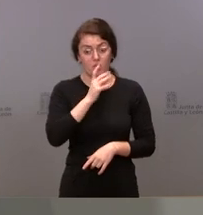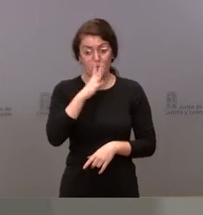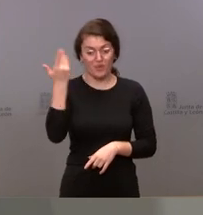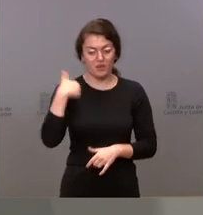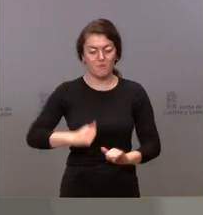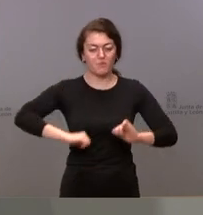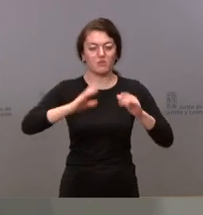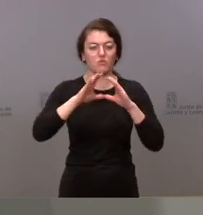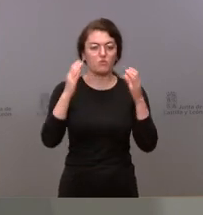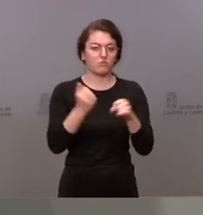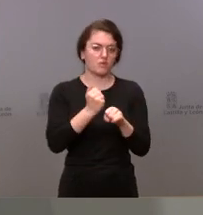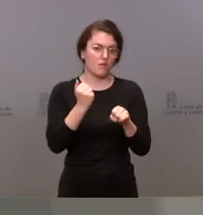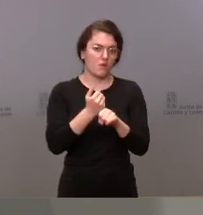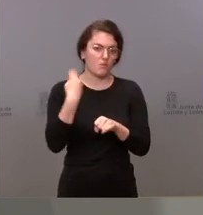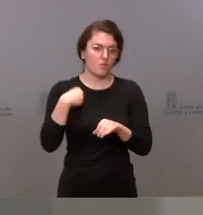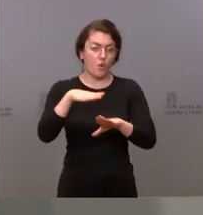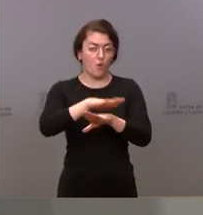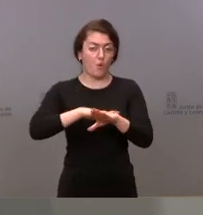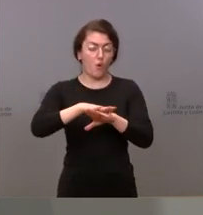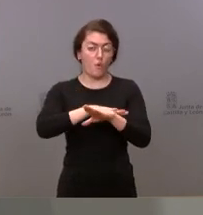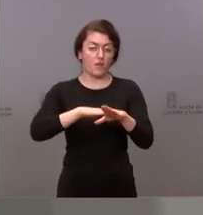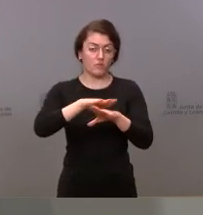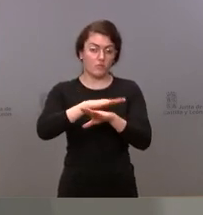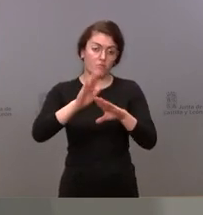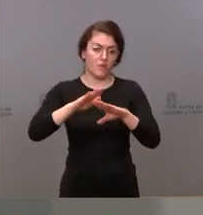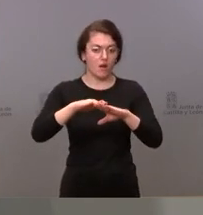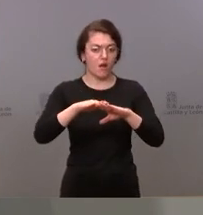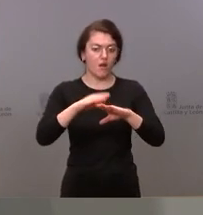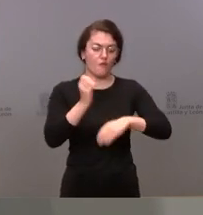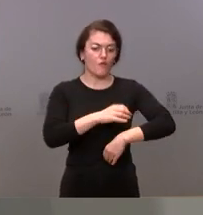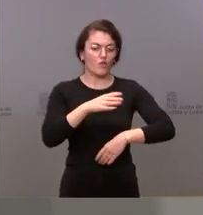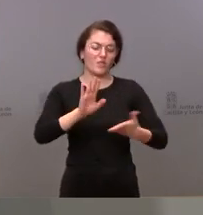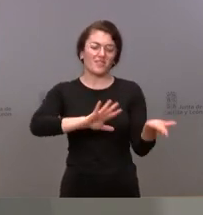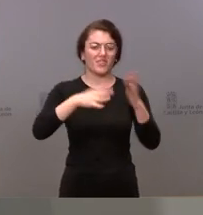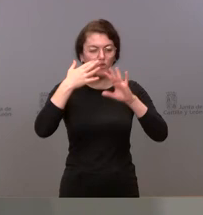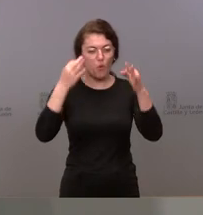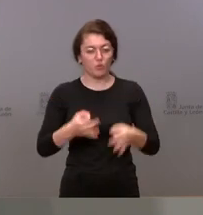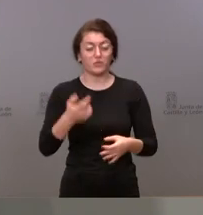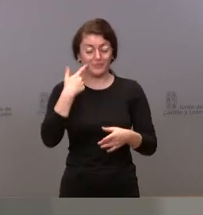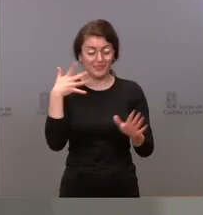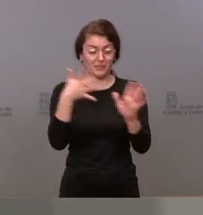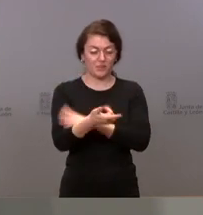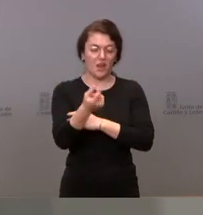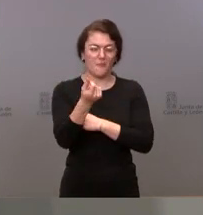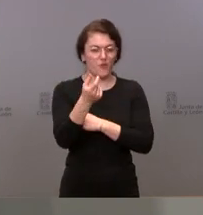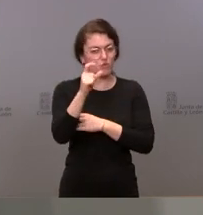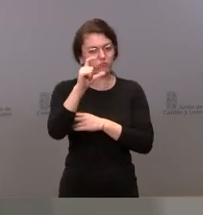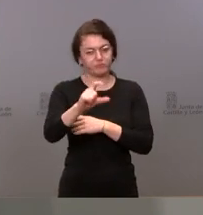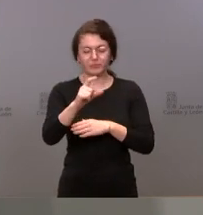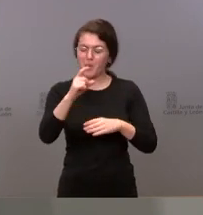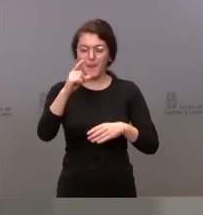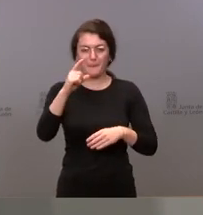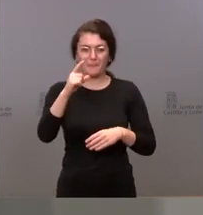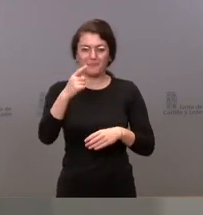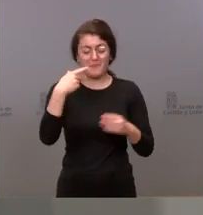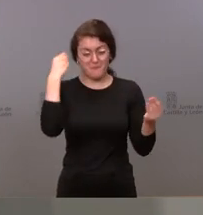con el gobierno para estos fondos de transición justa es que estos fondos son menores de los que nosotros hubiéramos deseado y hubiéramos querido saben ustedes que